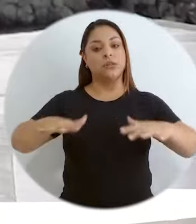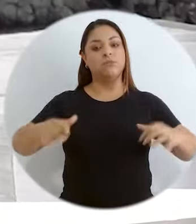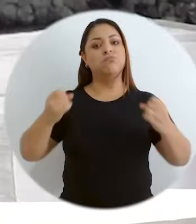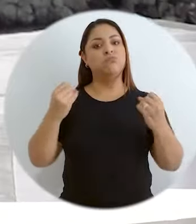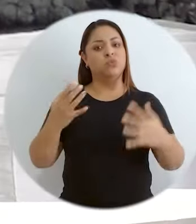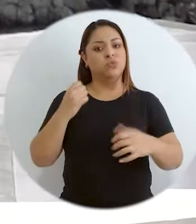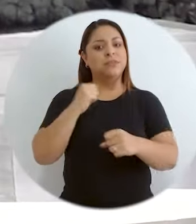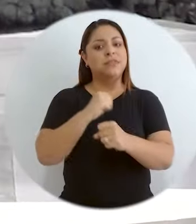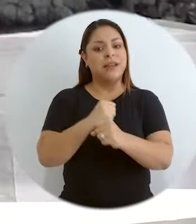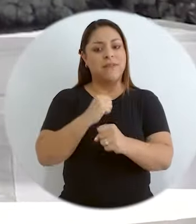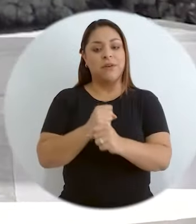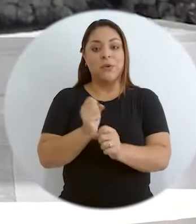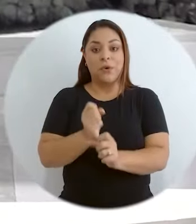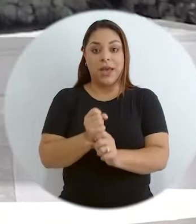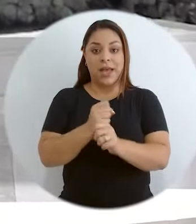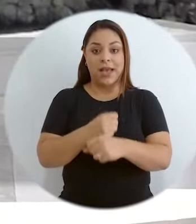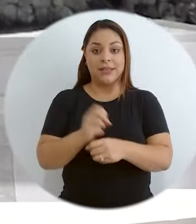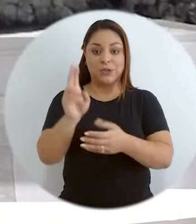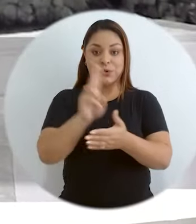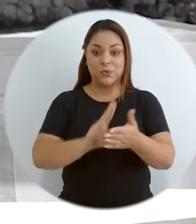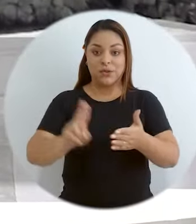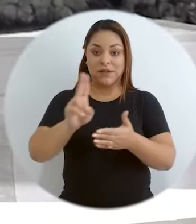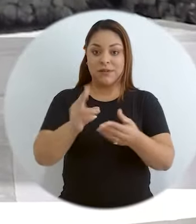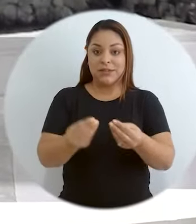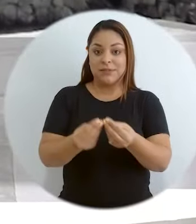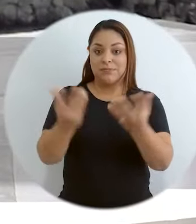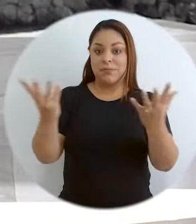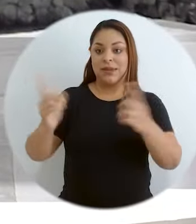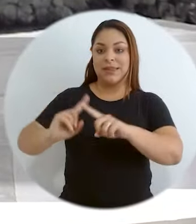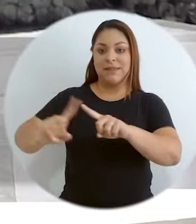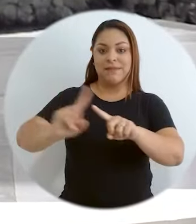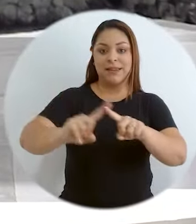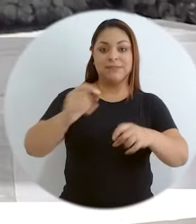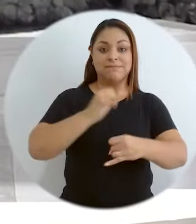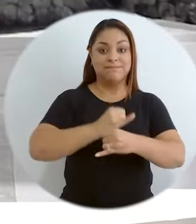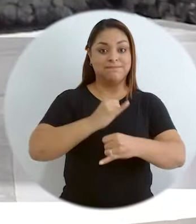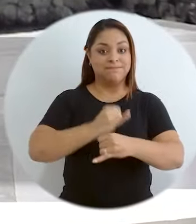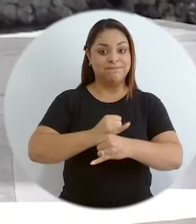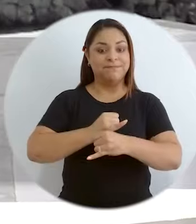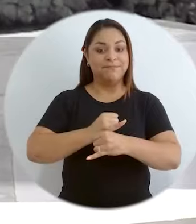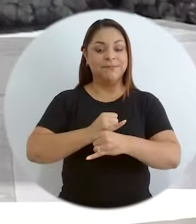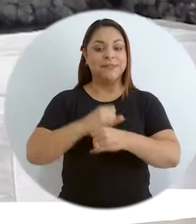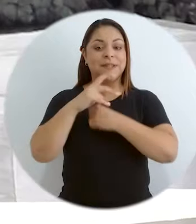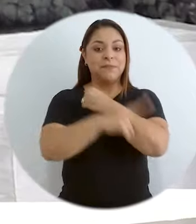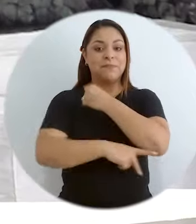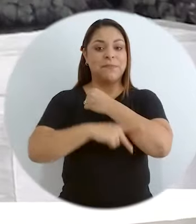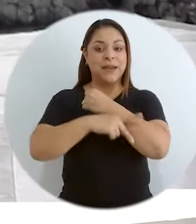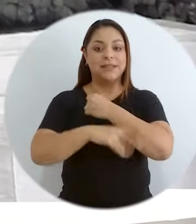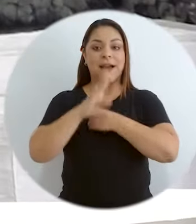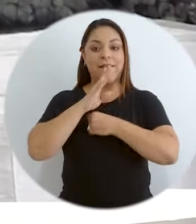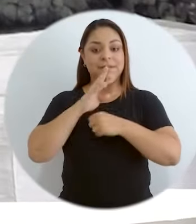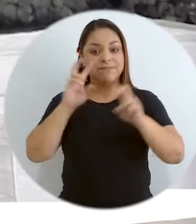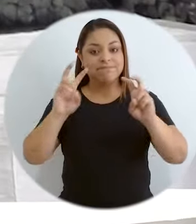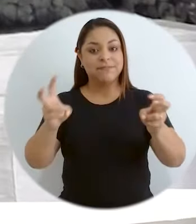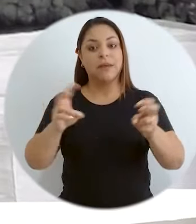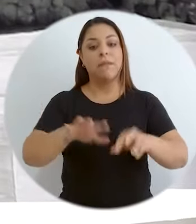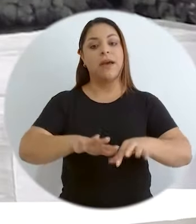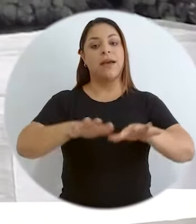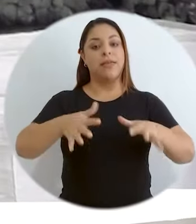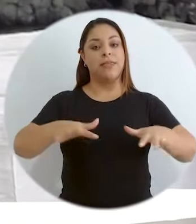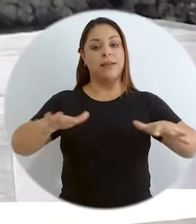viene desarrollando, sobre todo en las universidades públicas y en varias instituciones del país en torno al tema del mar, pero que